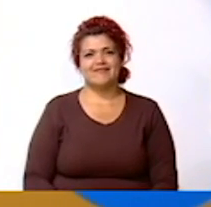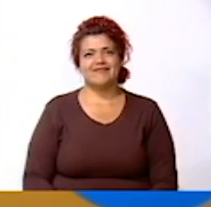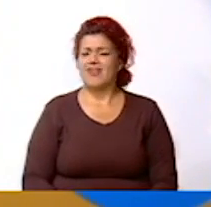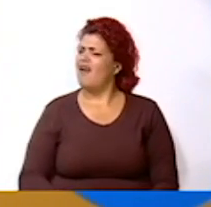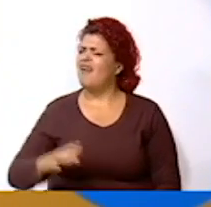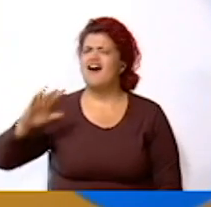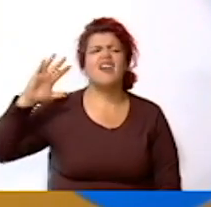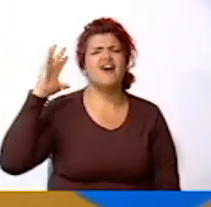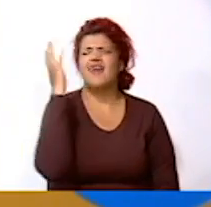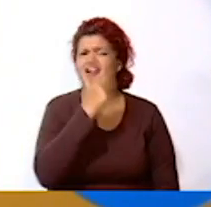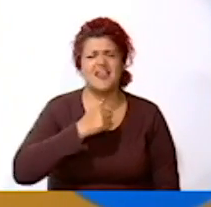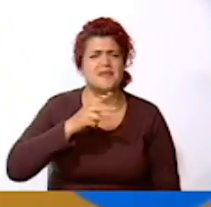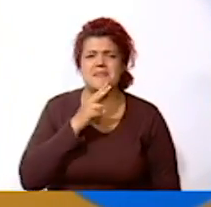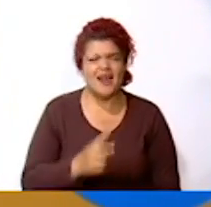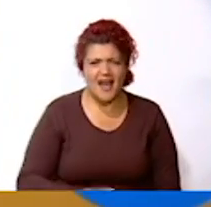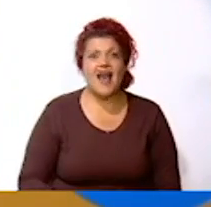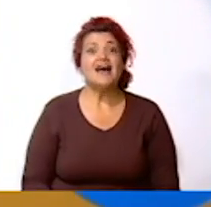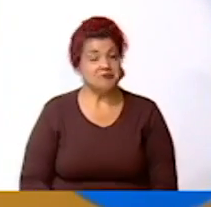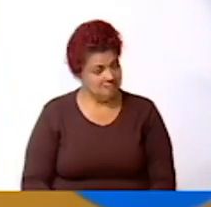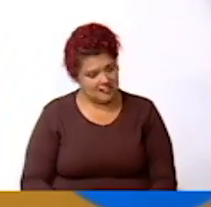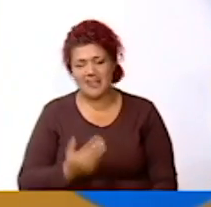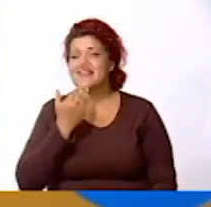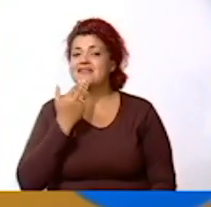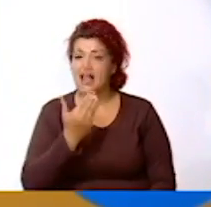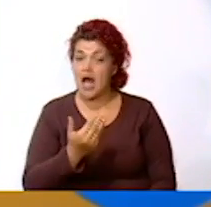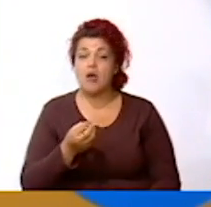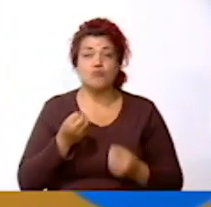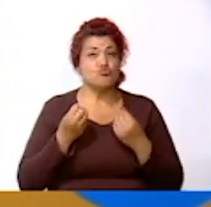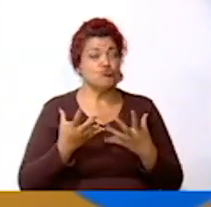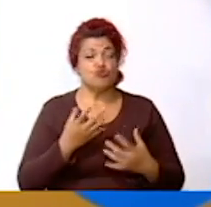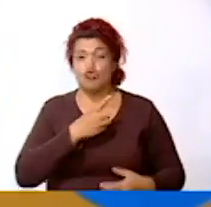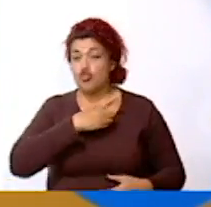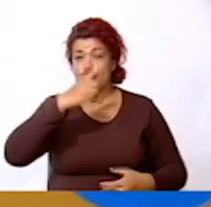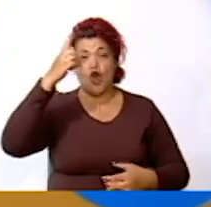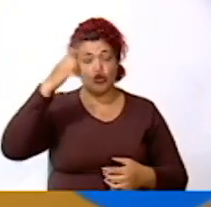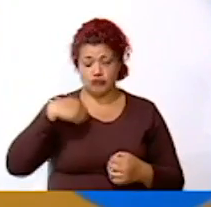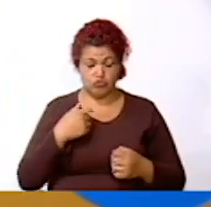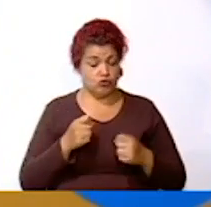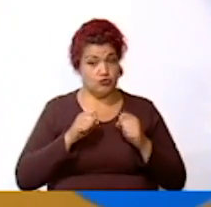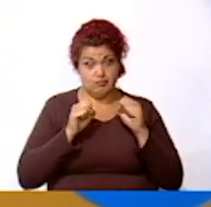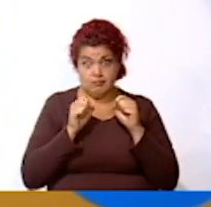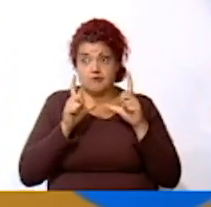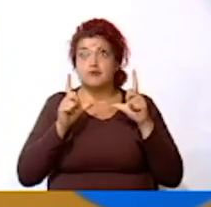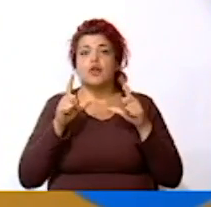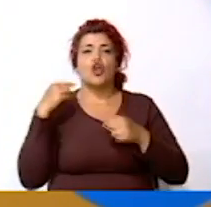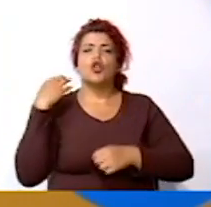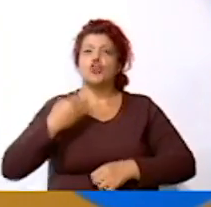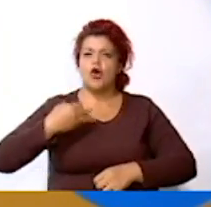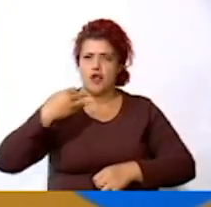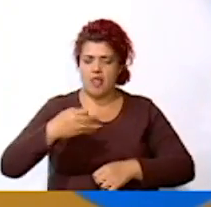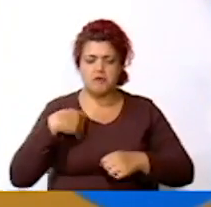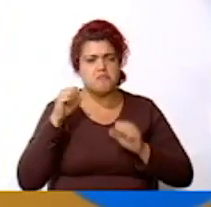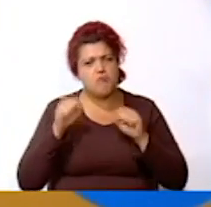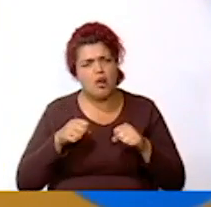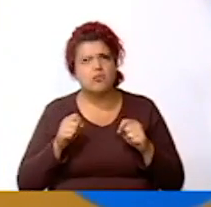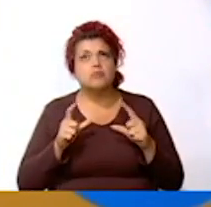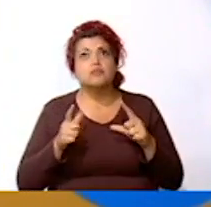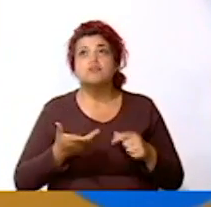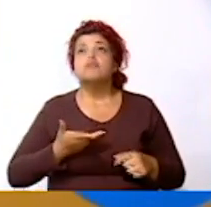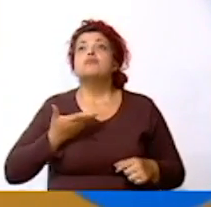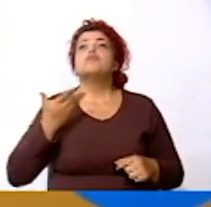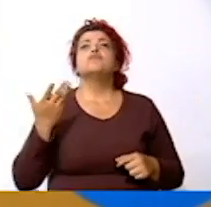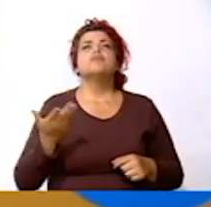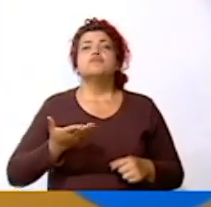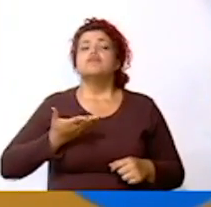Lindísima, ¿verdad que sí? Hay que agradecerle muchísimo a Dios que nos permite levantarnos cada día Que nos permite respirar